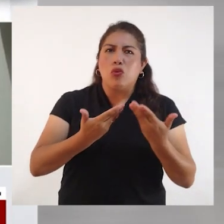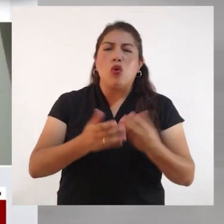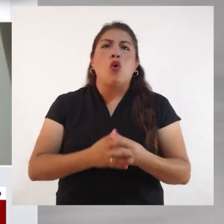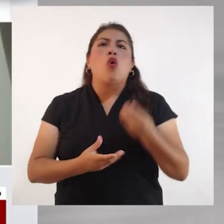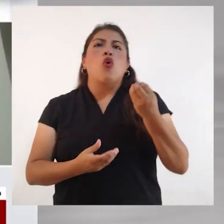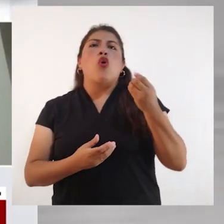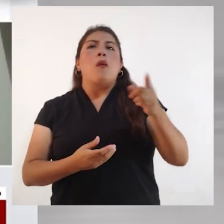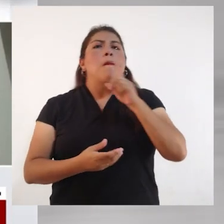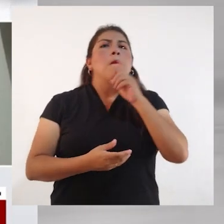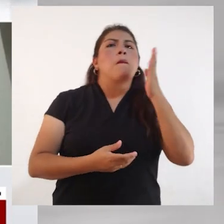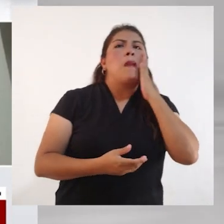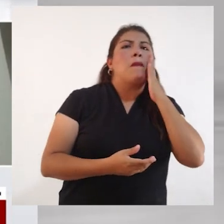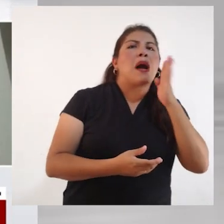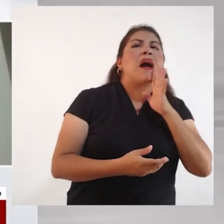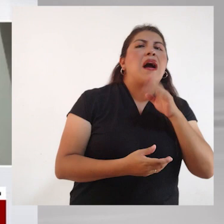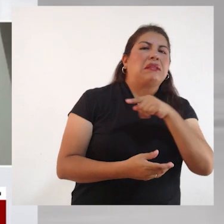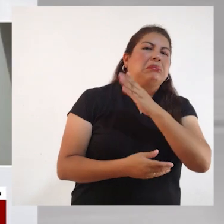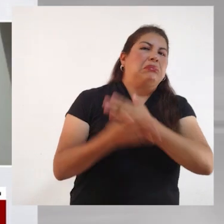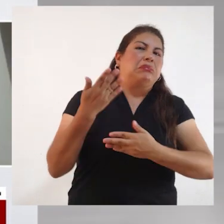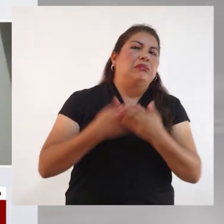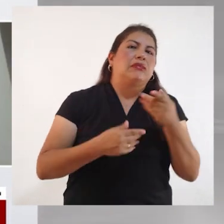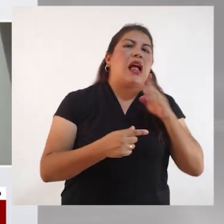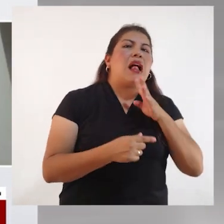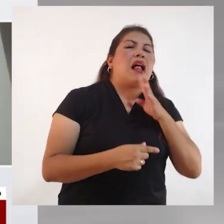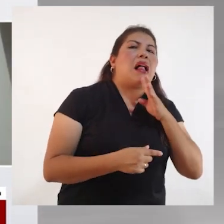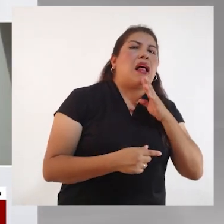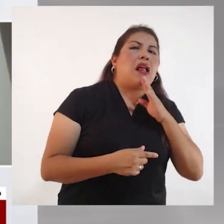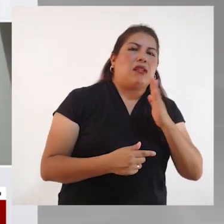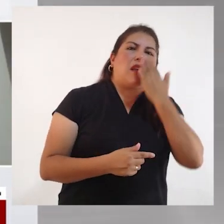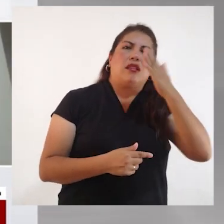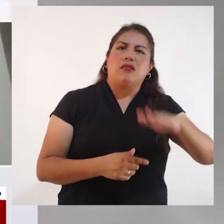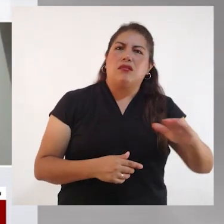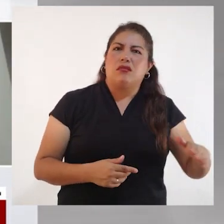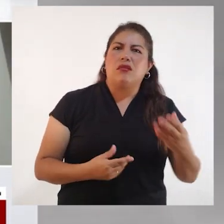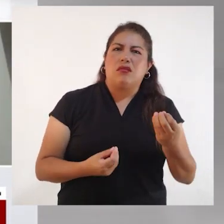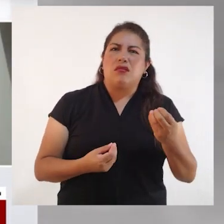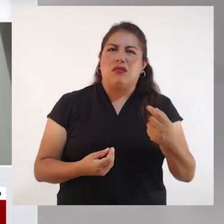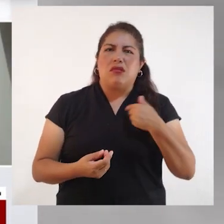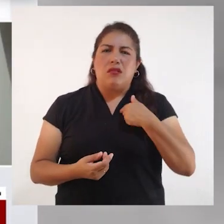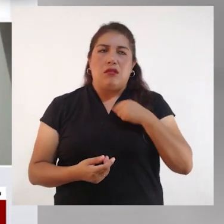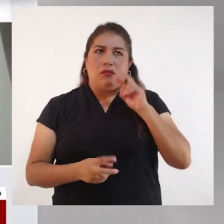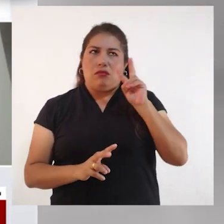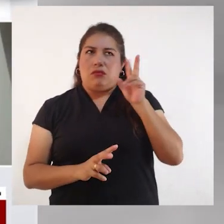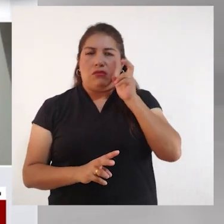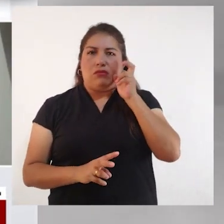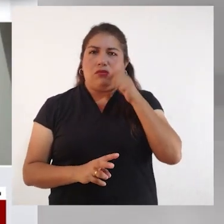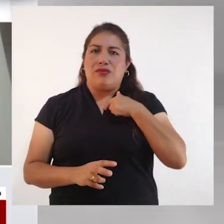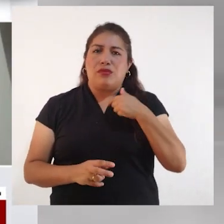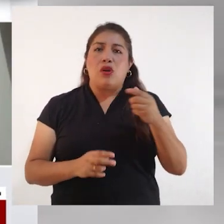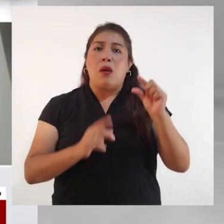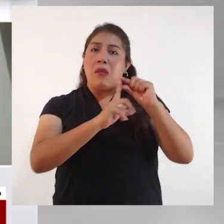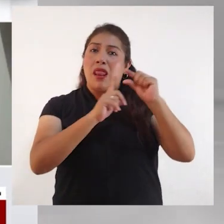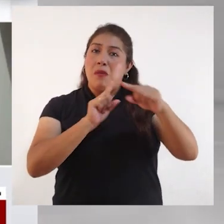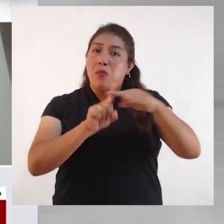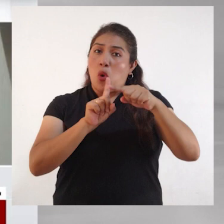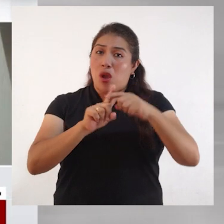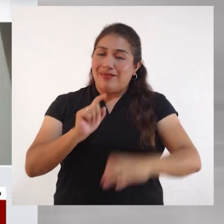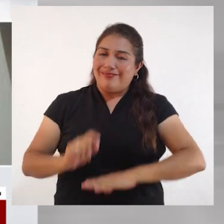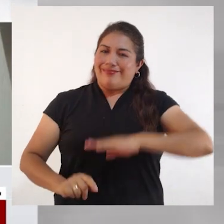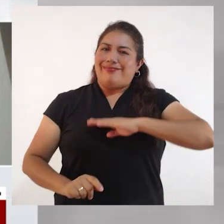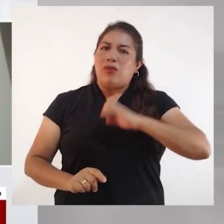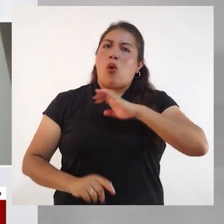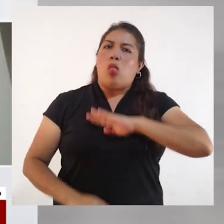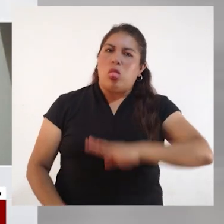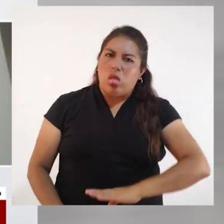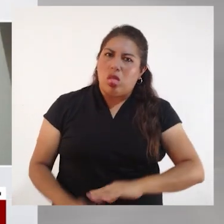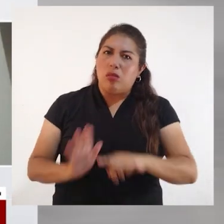padres del compañero, es importante porque me puede o subir el ánimo y me siento bien o me pueden hundir y caer inclusive en un búlido de